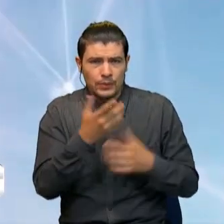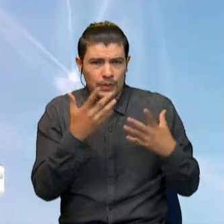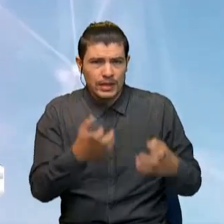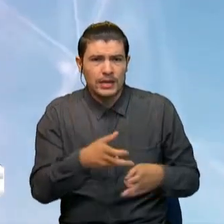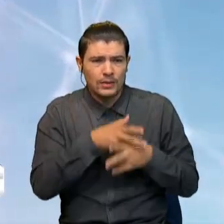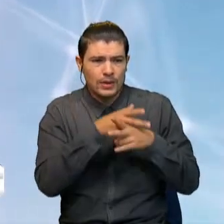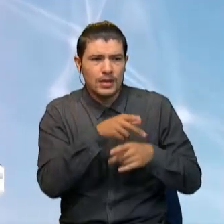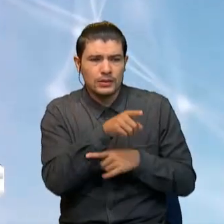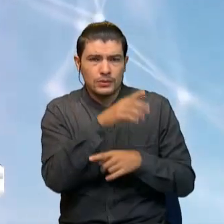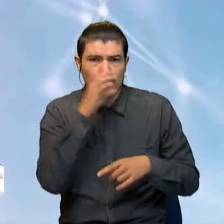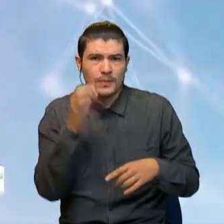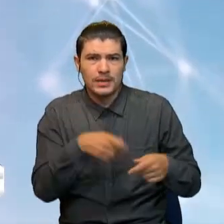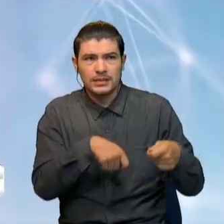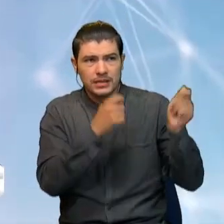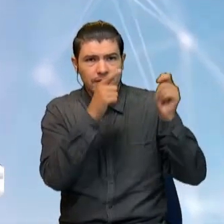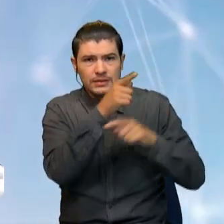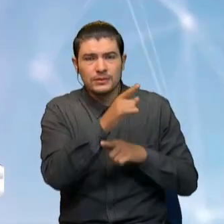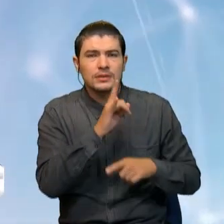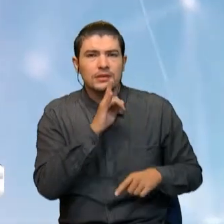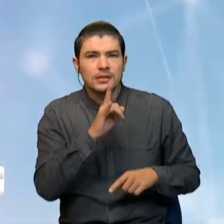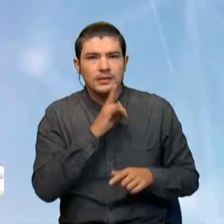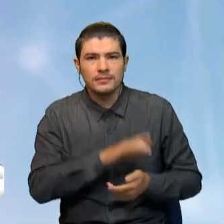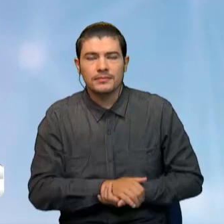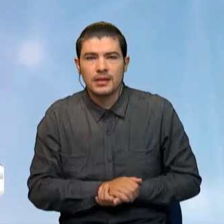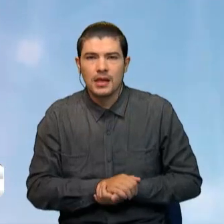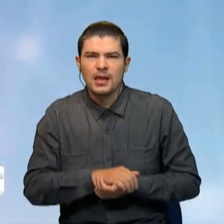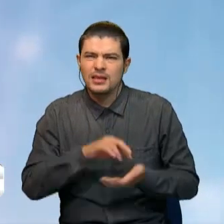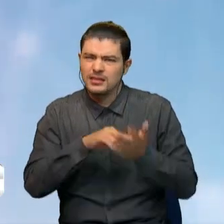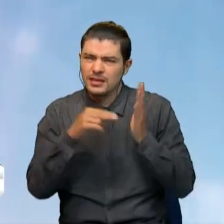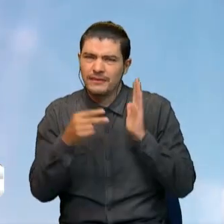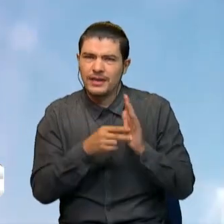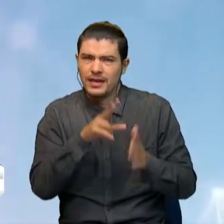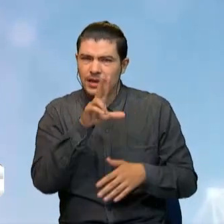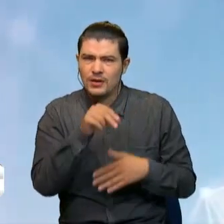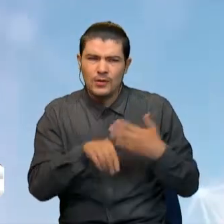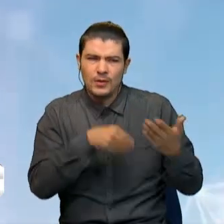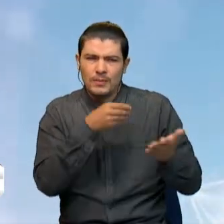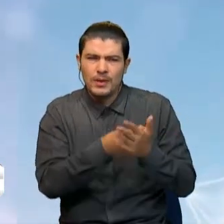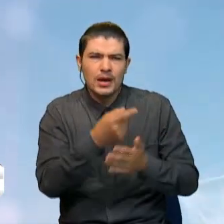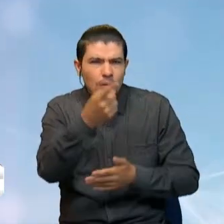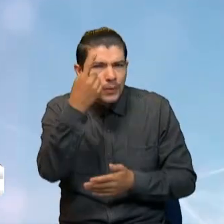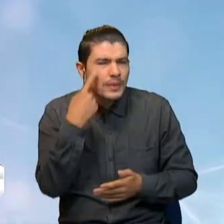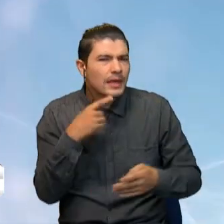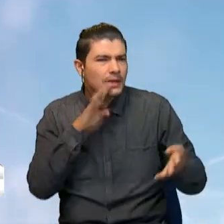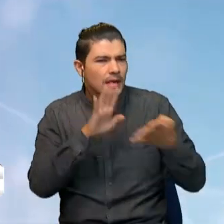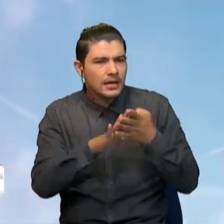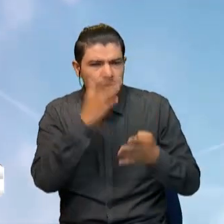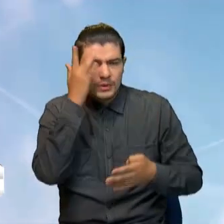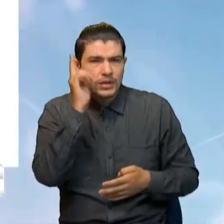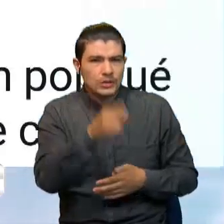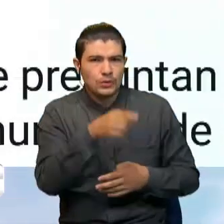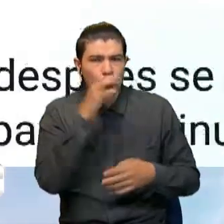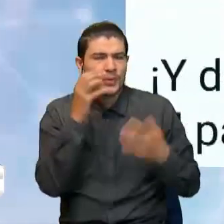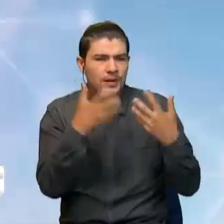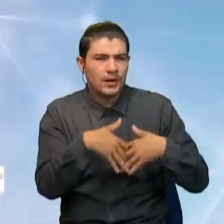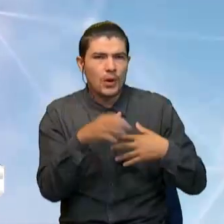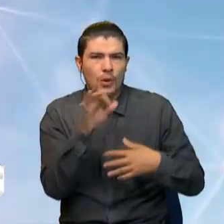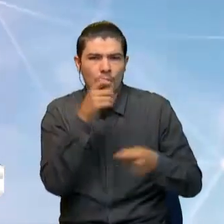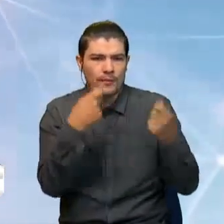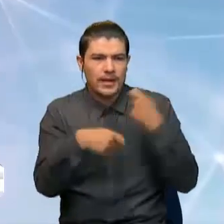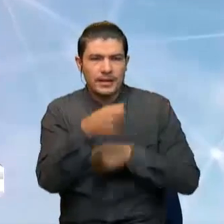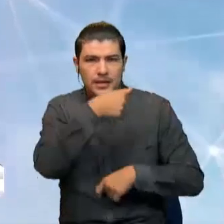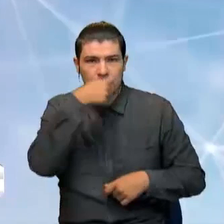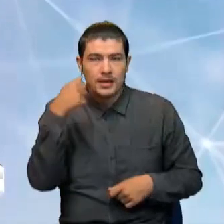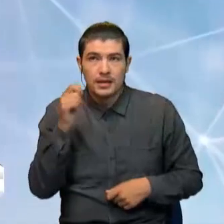Jesús Santrich de ser extraditado a los Estados Unidos. O sea que no pagará ni un día de cárcel por sus delitos de producción y tráfico de